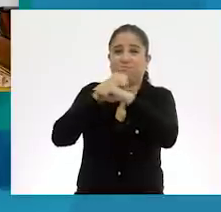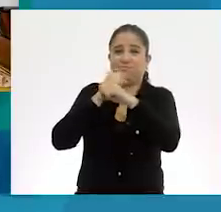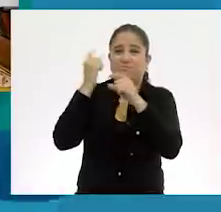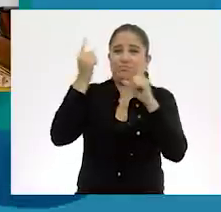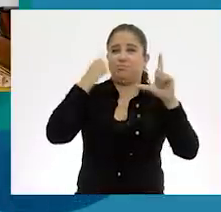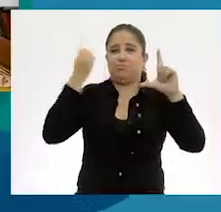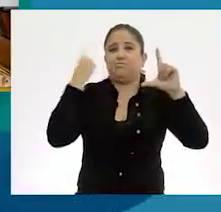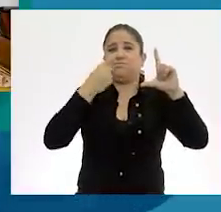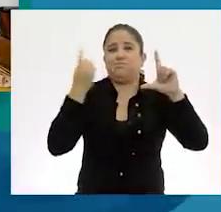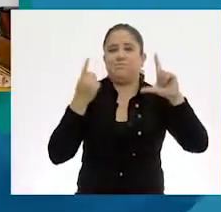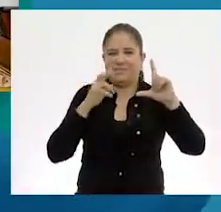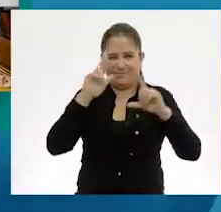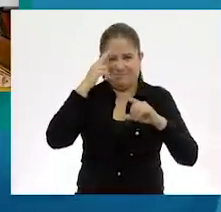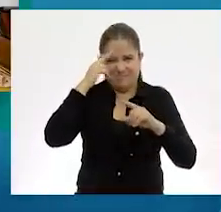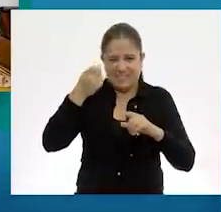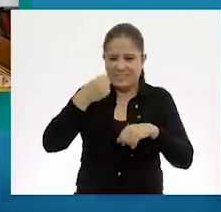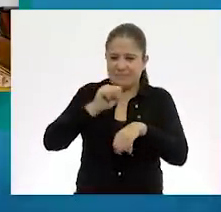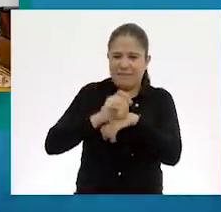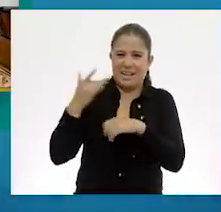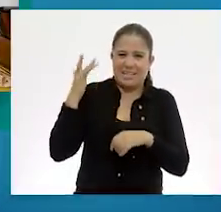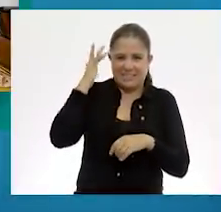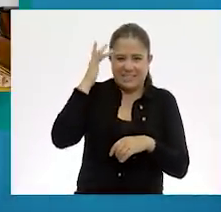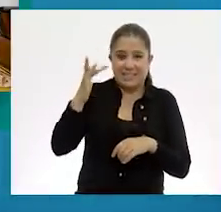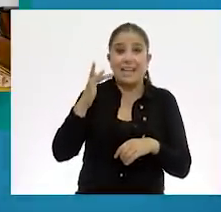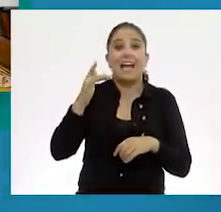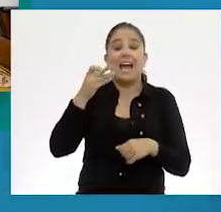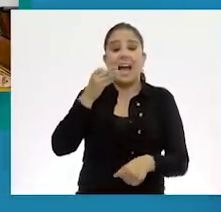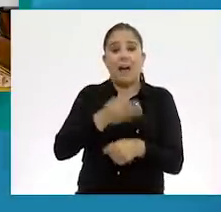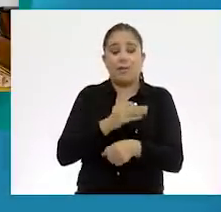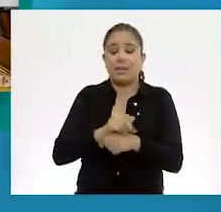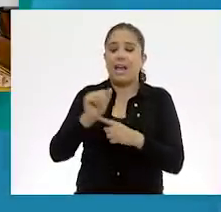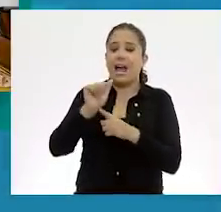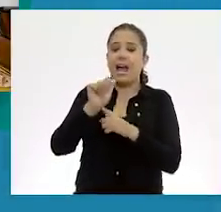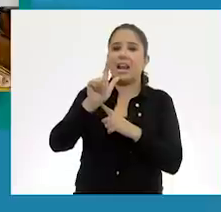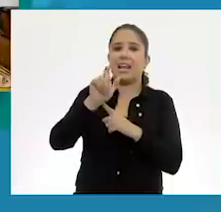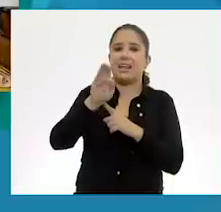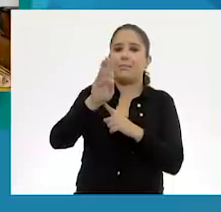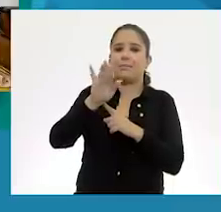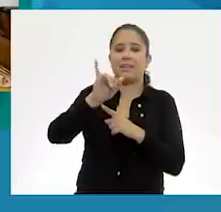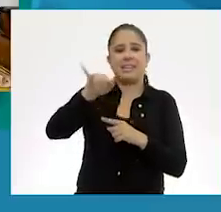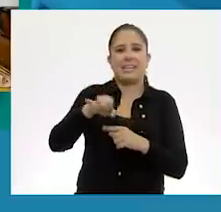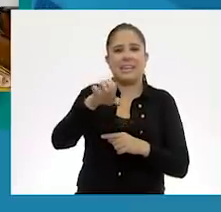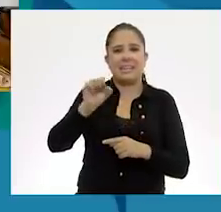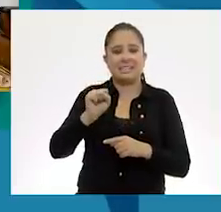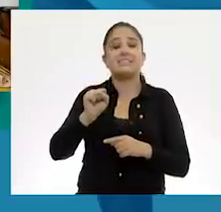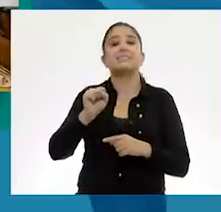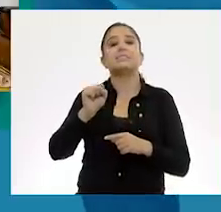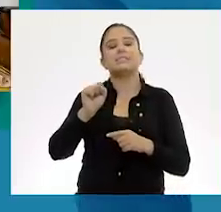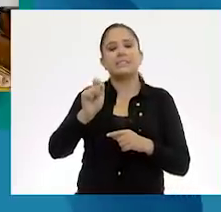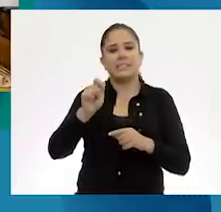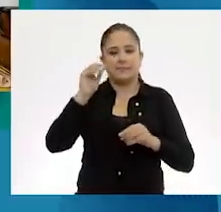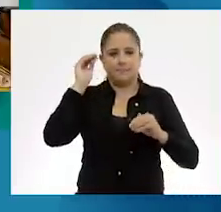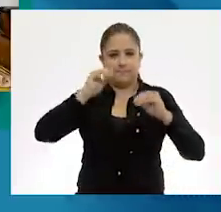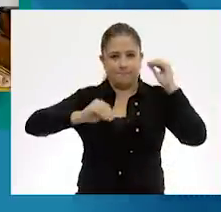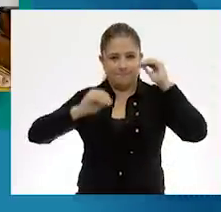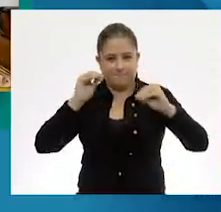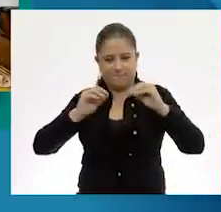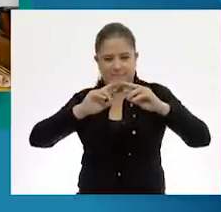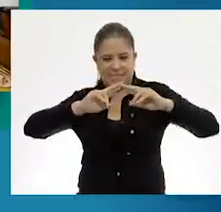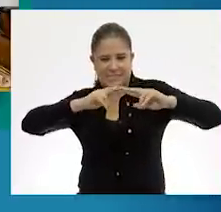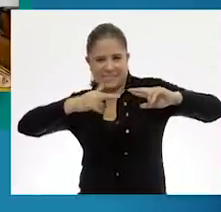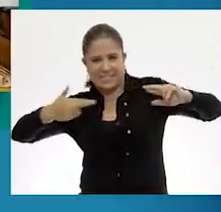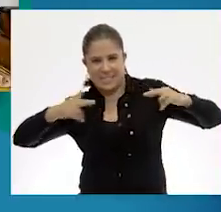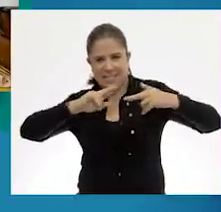Ahora, en la actualidad, los alibrijes ya se construyen de otra manera. Se construyen con una estructura de alambre.